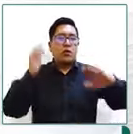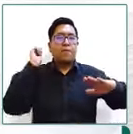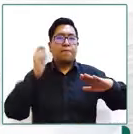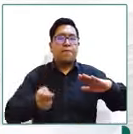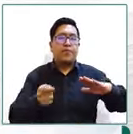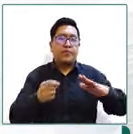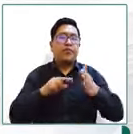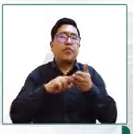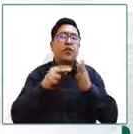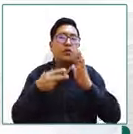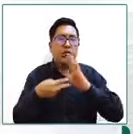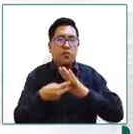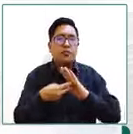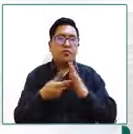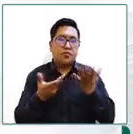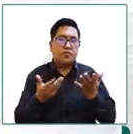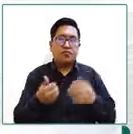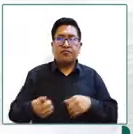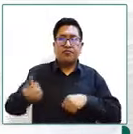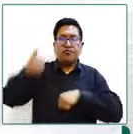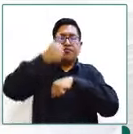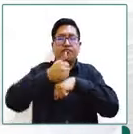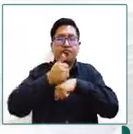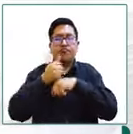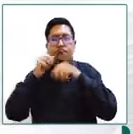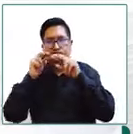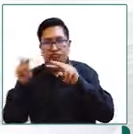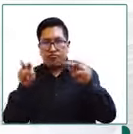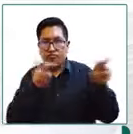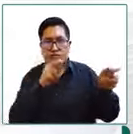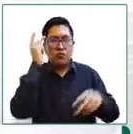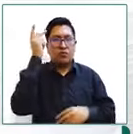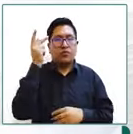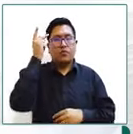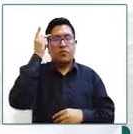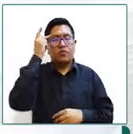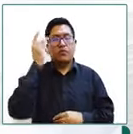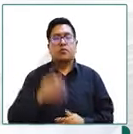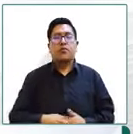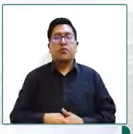requiere una autorización de la instancia técnica departamental de política asociada